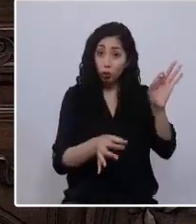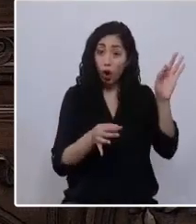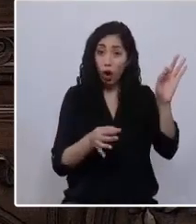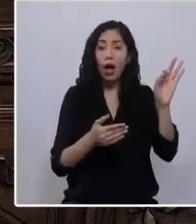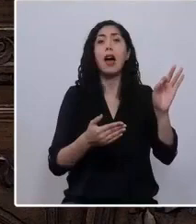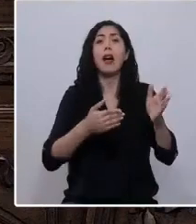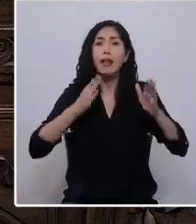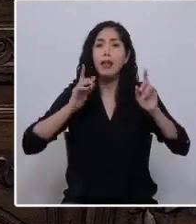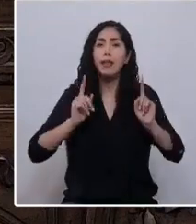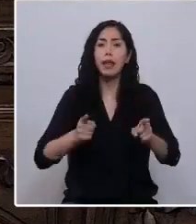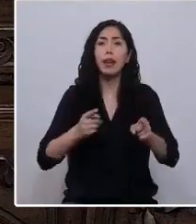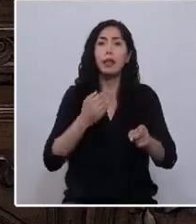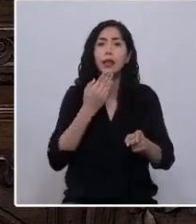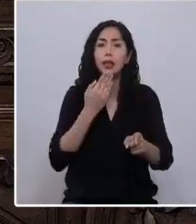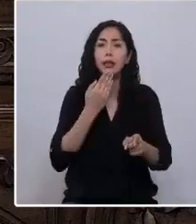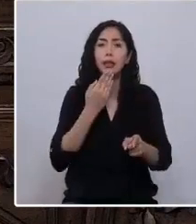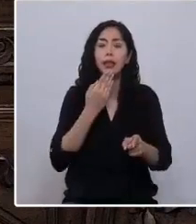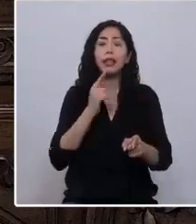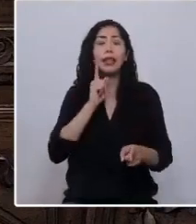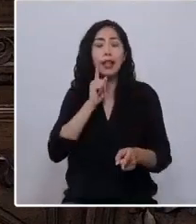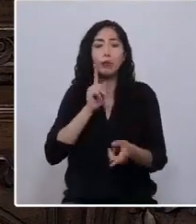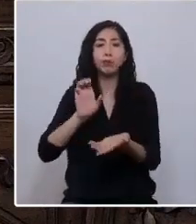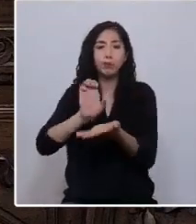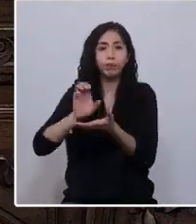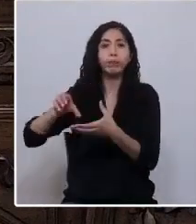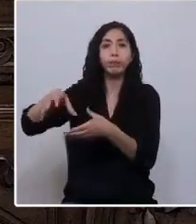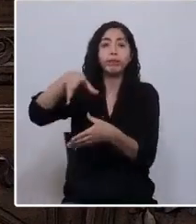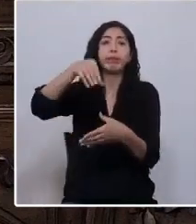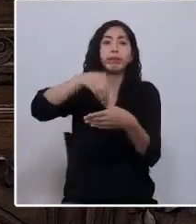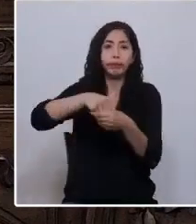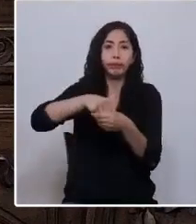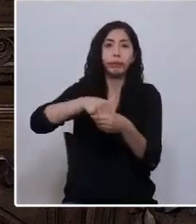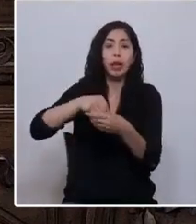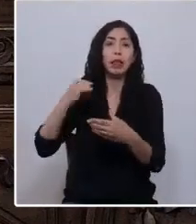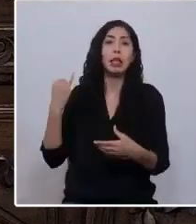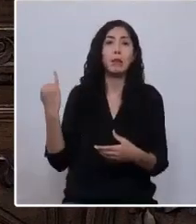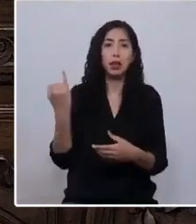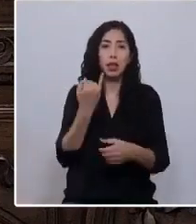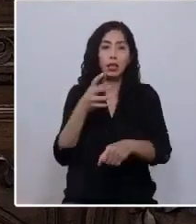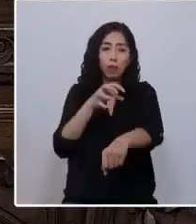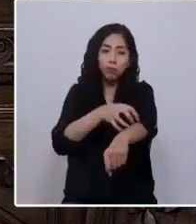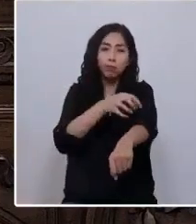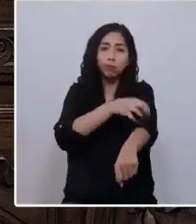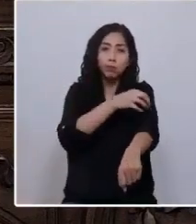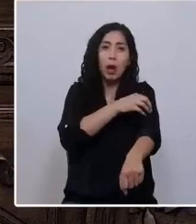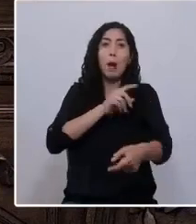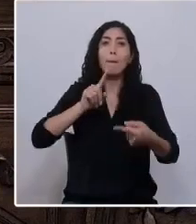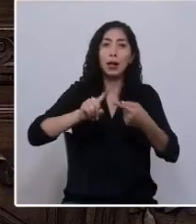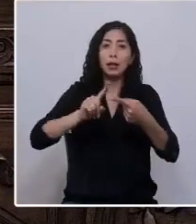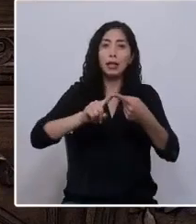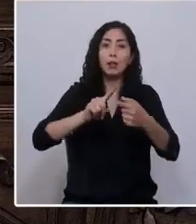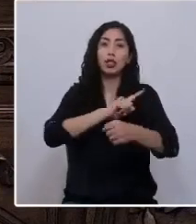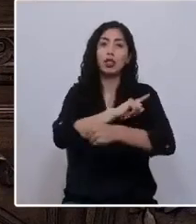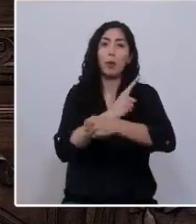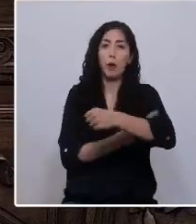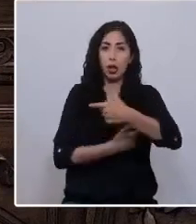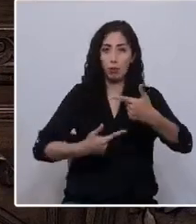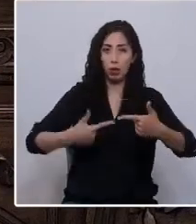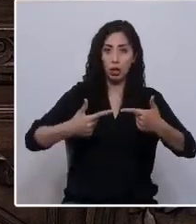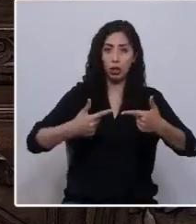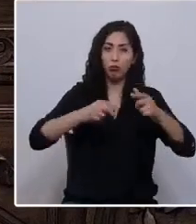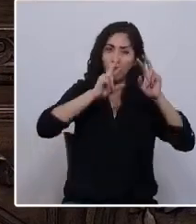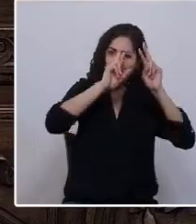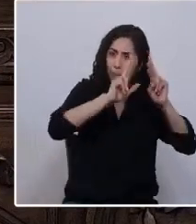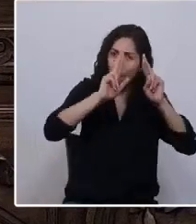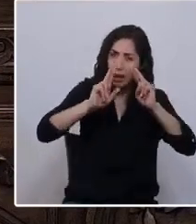una estructura plurinacional con autonomías territoriales y participación en el poder político, respetuosa de nuestro